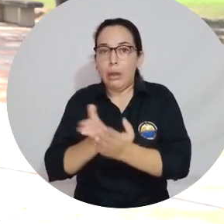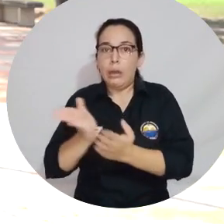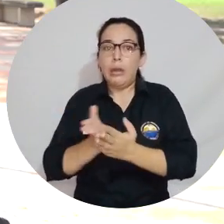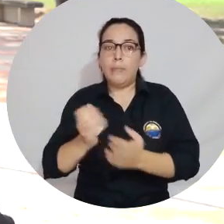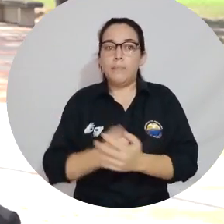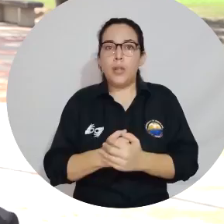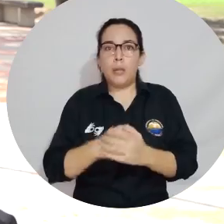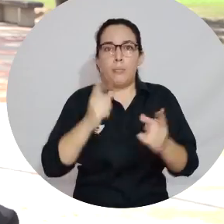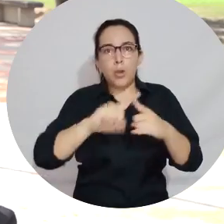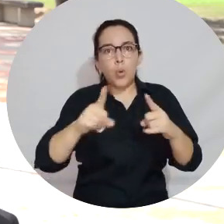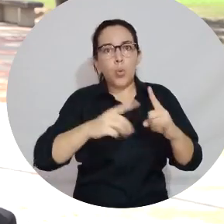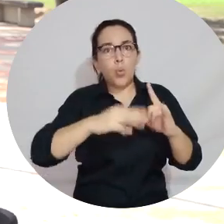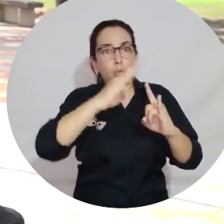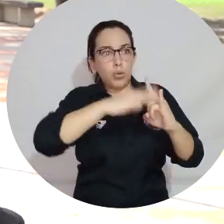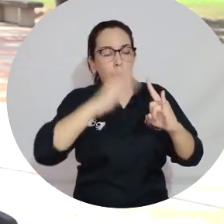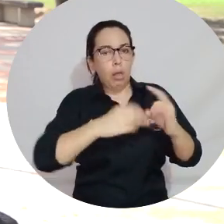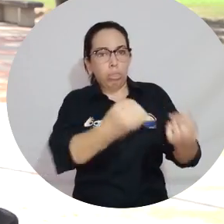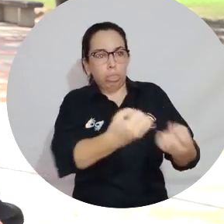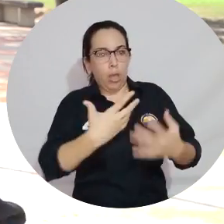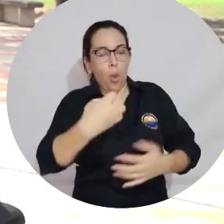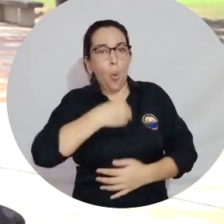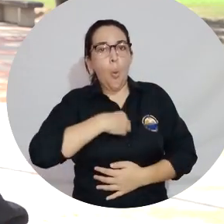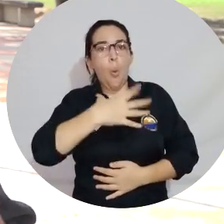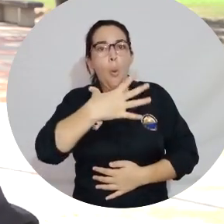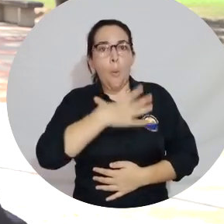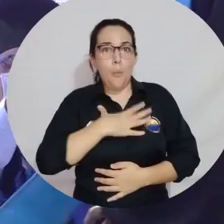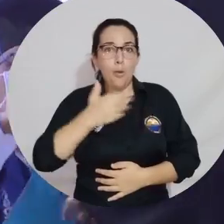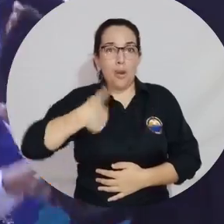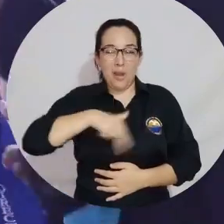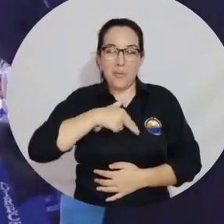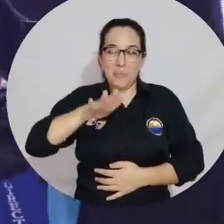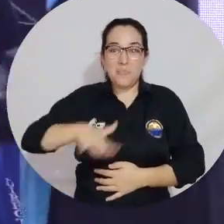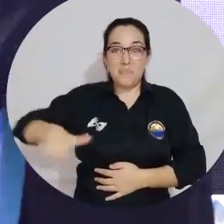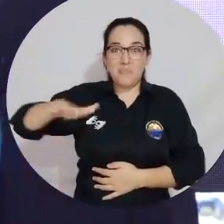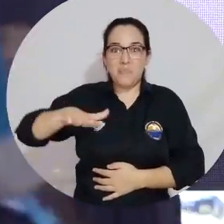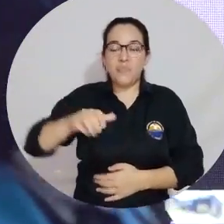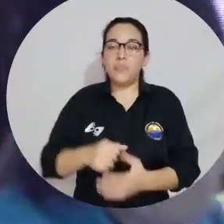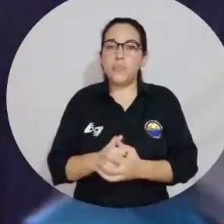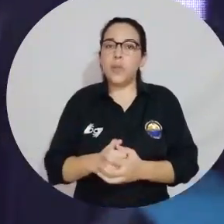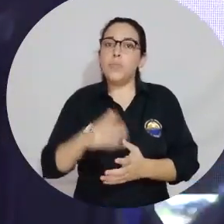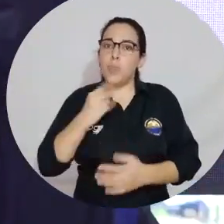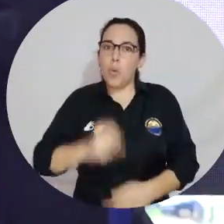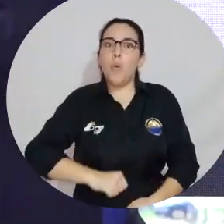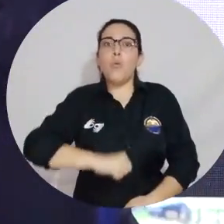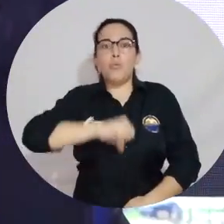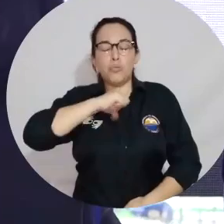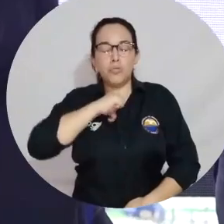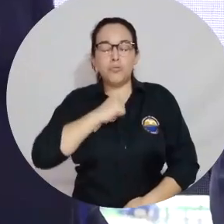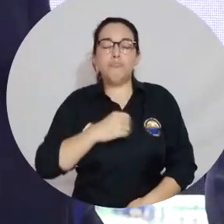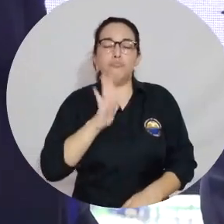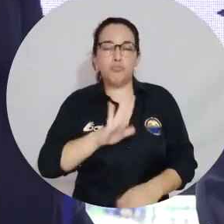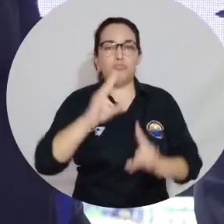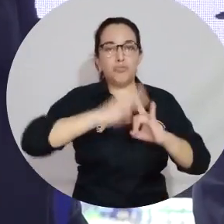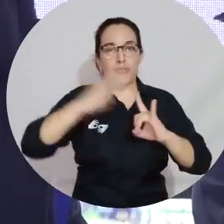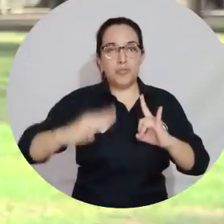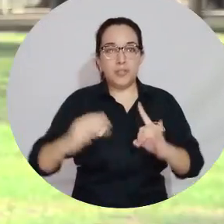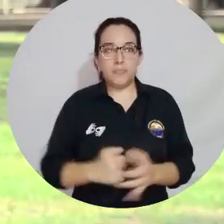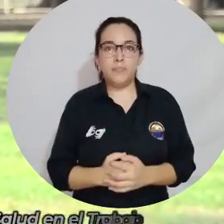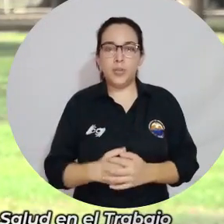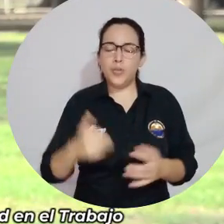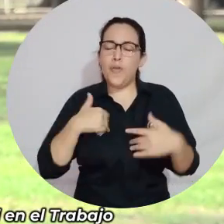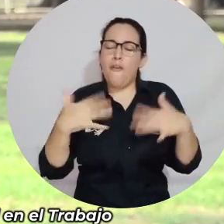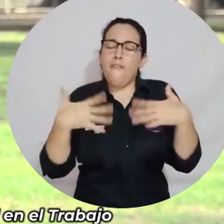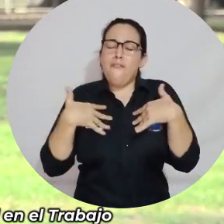y la universidad nos brindó esa oportunidad en nuestro municipio. Entonces, agradecido y orgulloso de ser egresado de esta universidad. Me siento